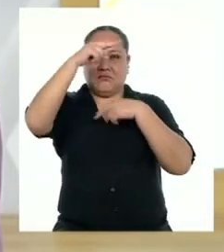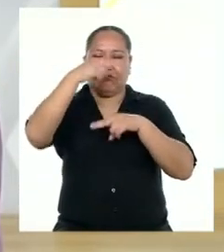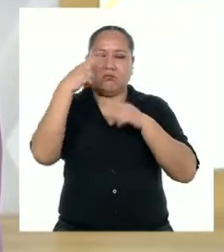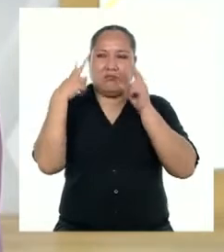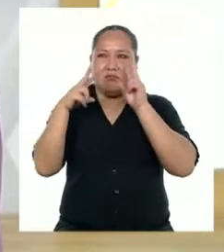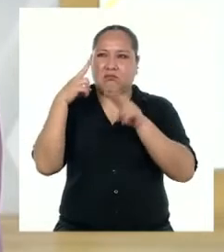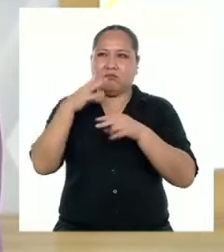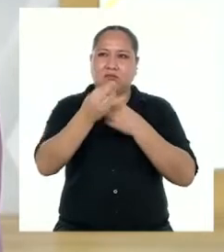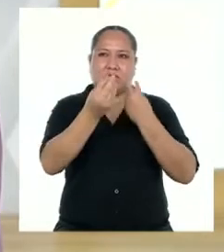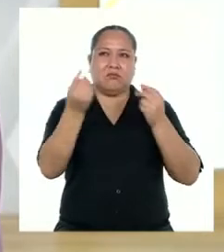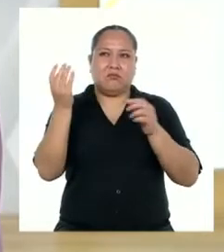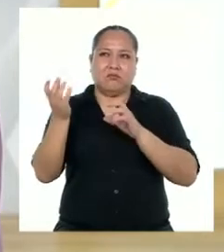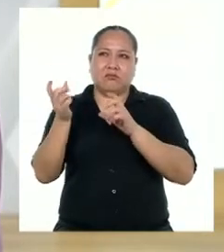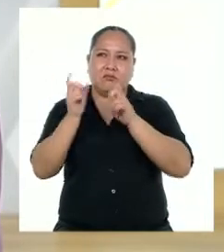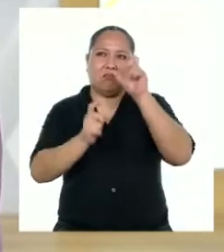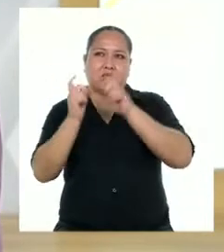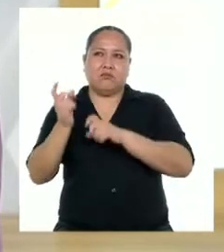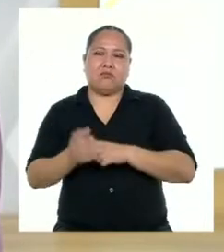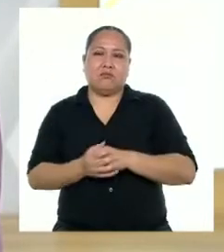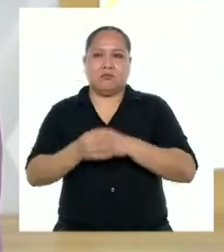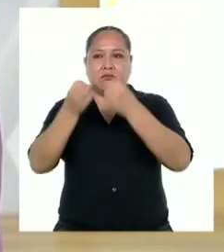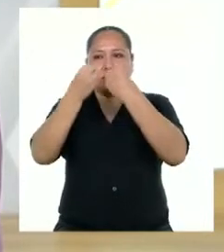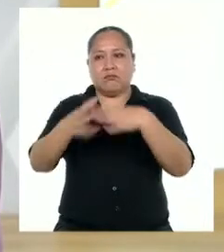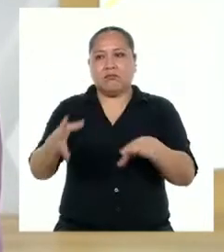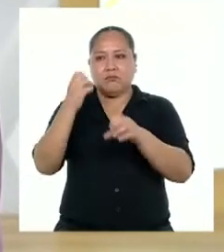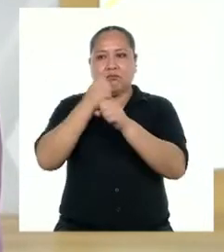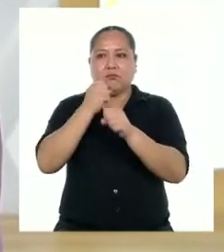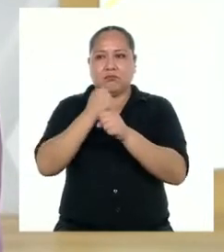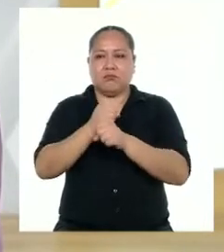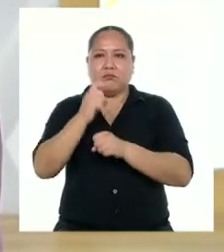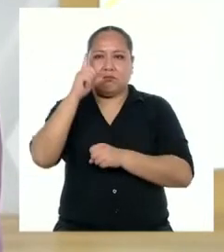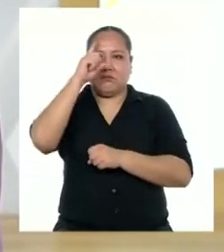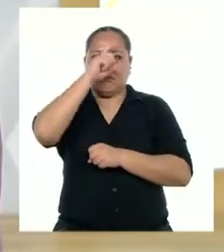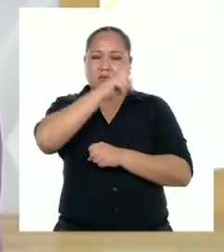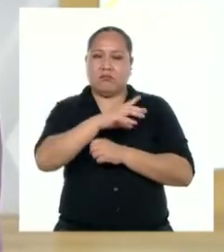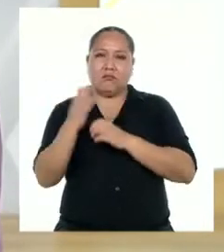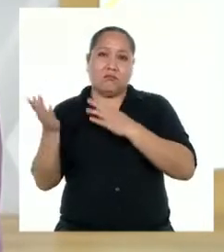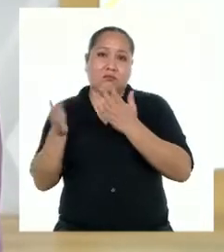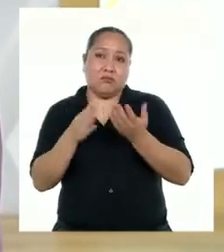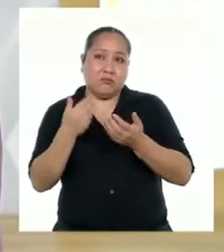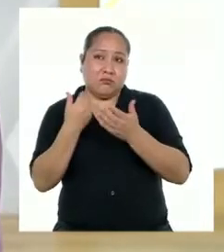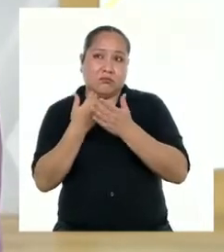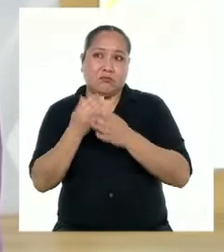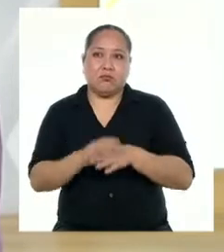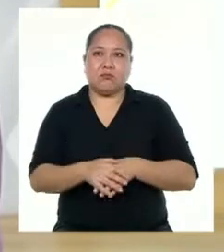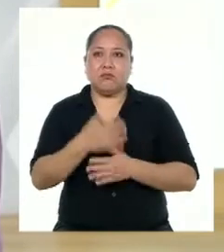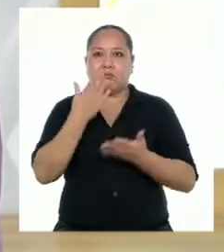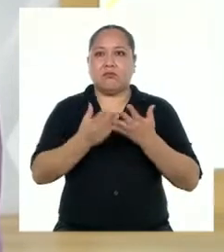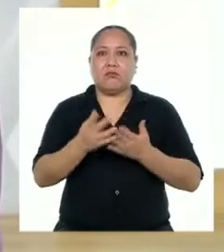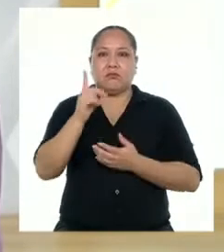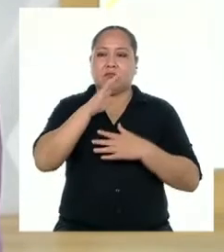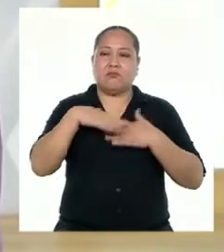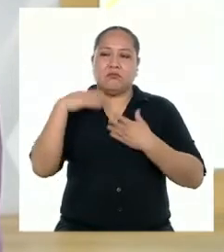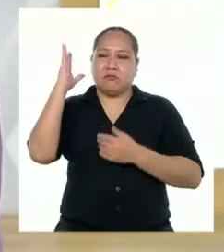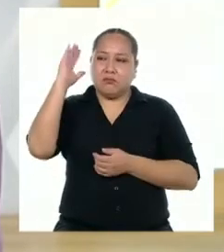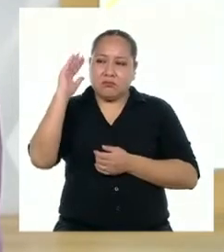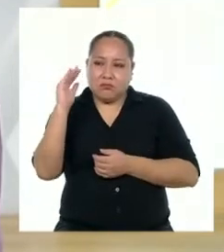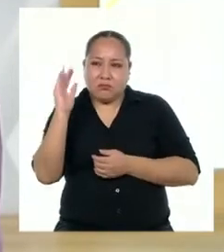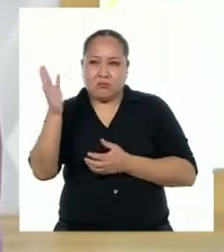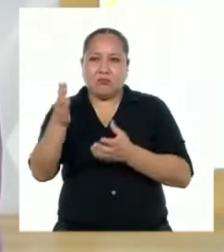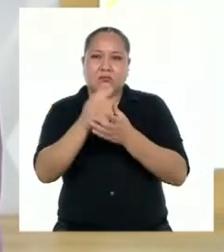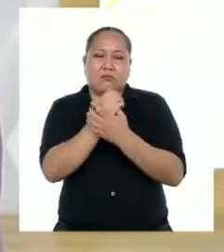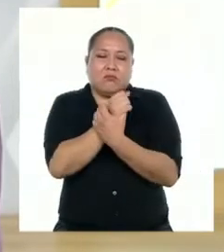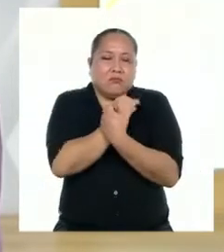notamos que muchas personas han perdido sus empleos y están atravesando duelos, algunas sin poder siquiera despedirse de sus seres